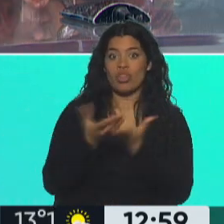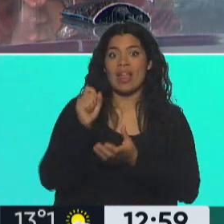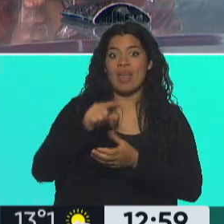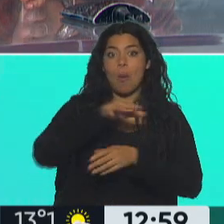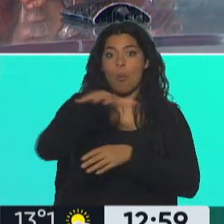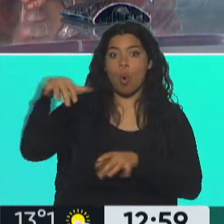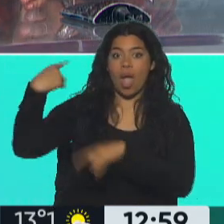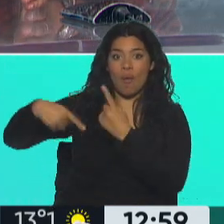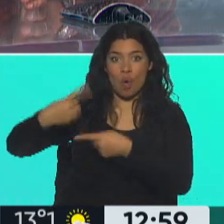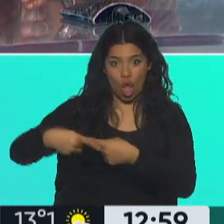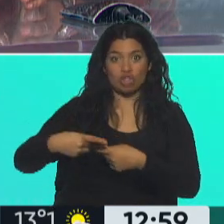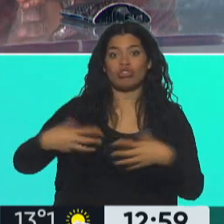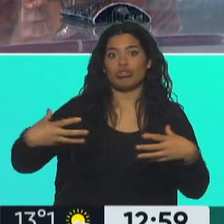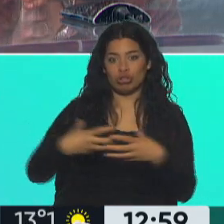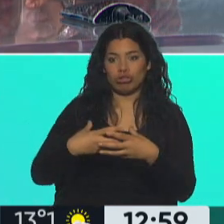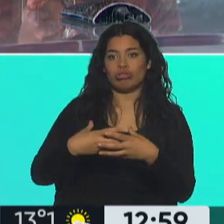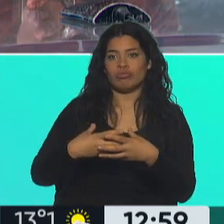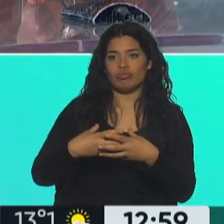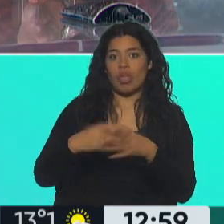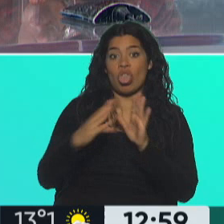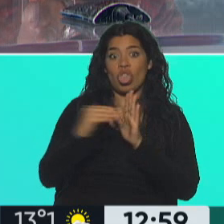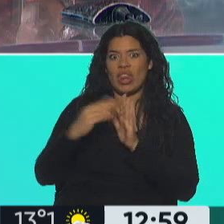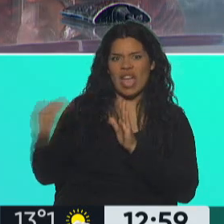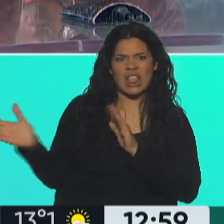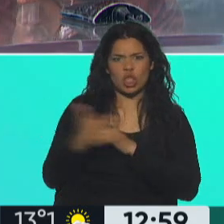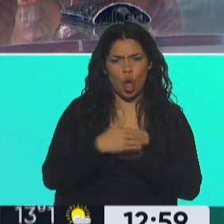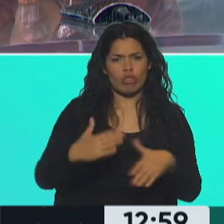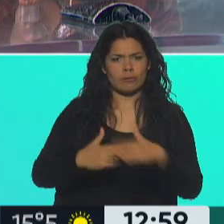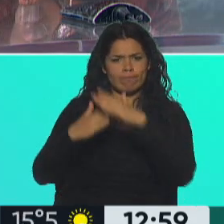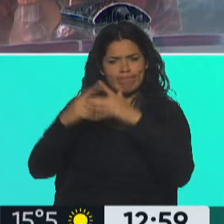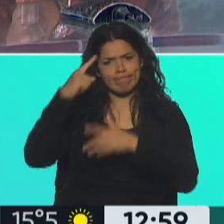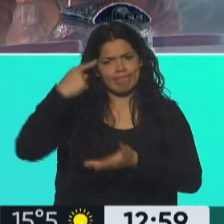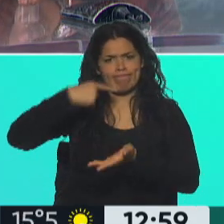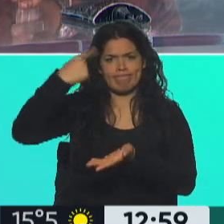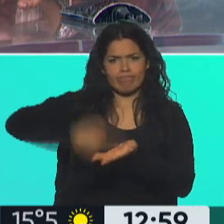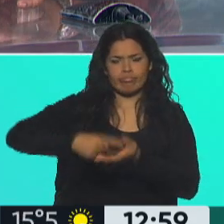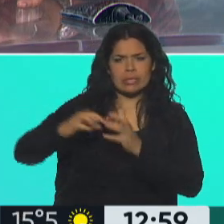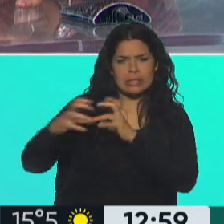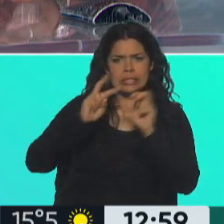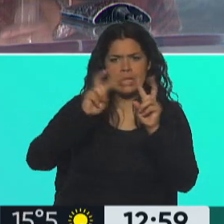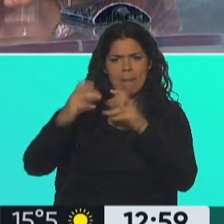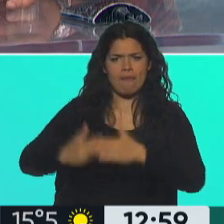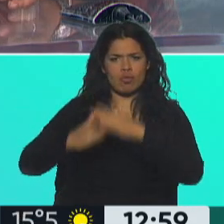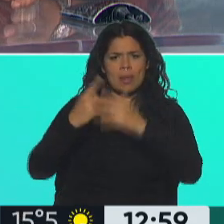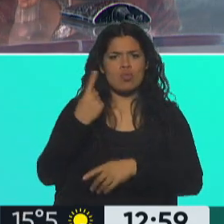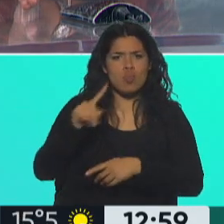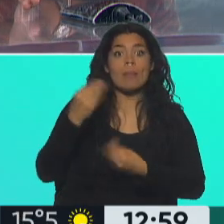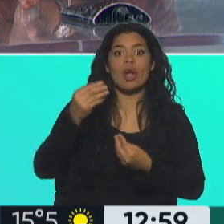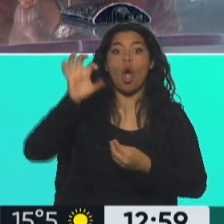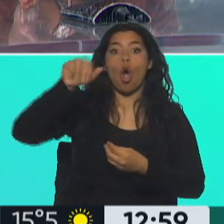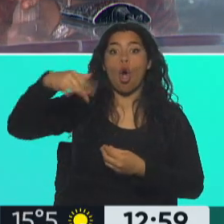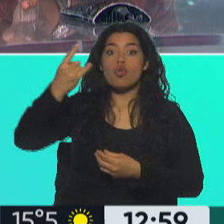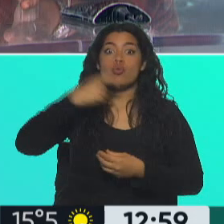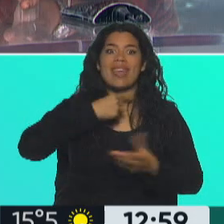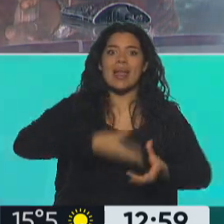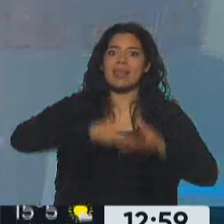dirigentes de todo el mundo, se plantearon cuáles son los temas fundamentales, porque querían llevarlo a Naciones Unidas, era la época del advenimiento de los derechos humanos,